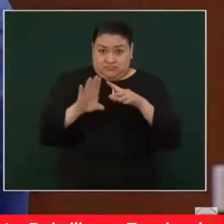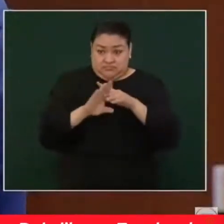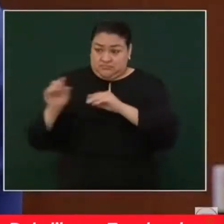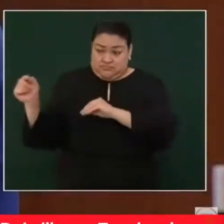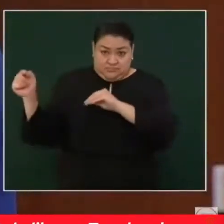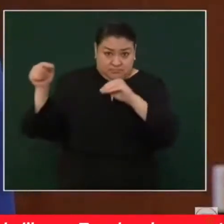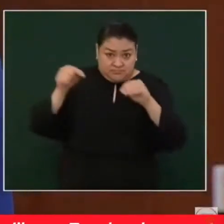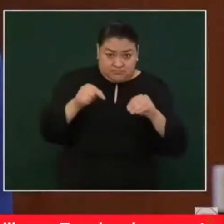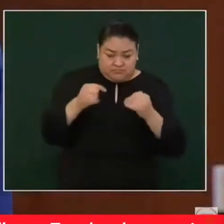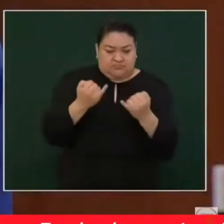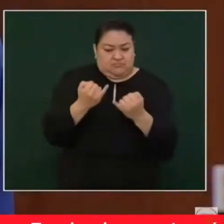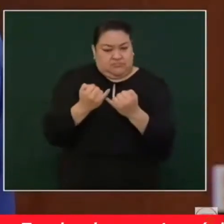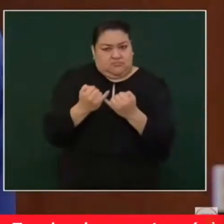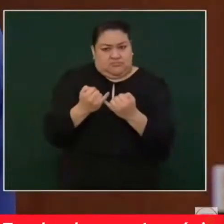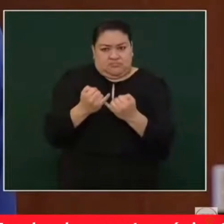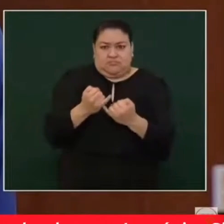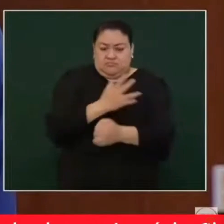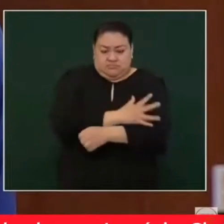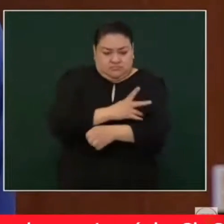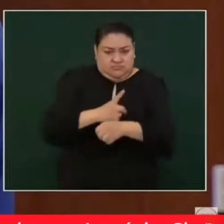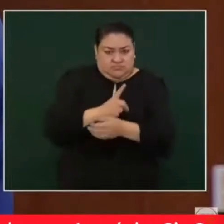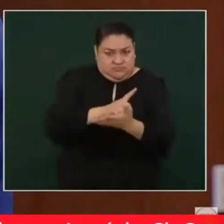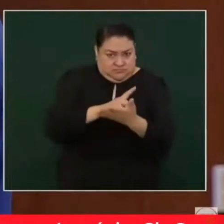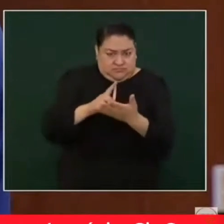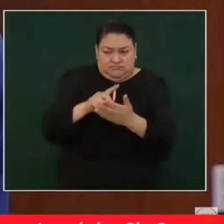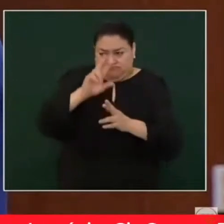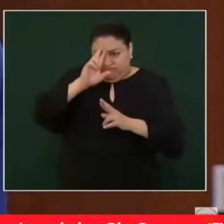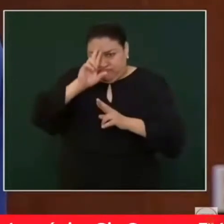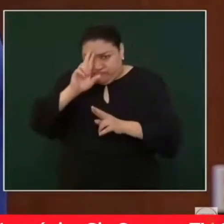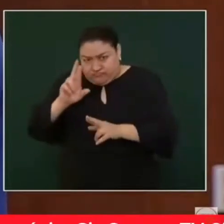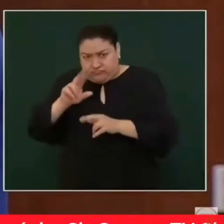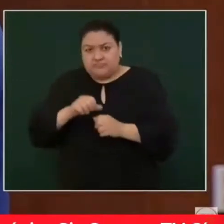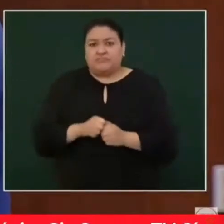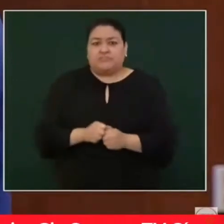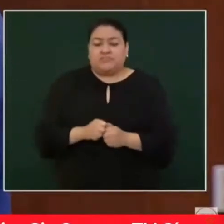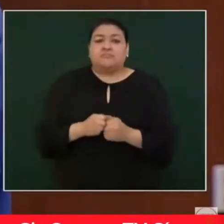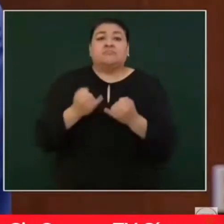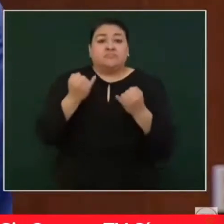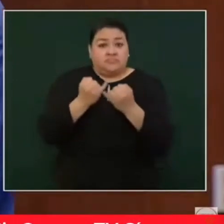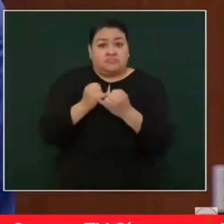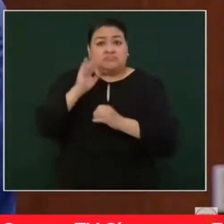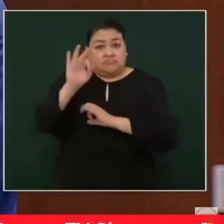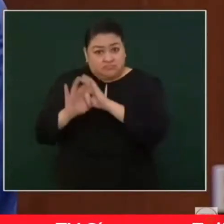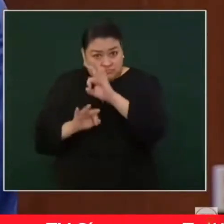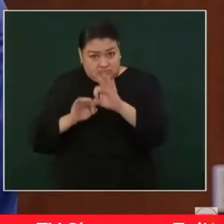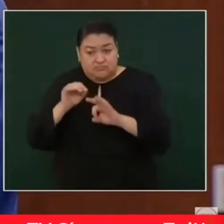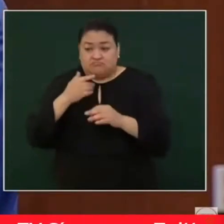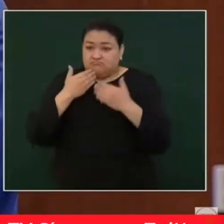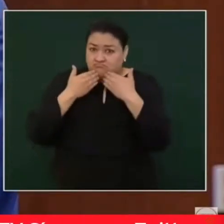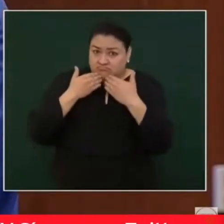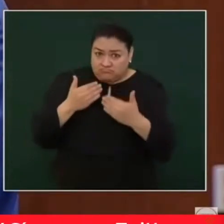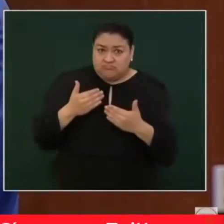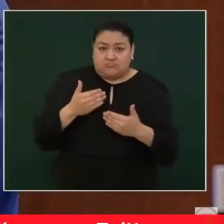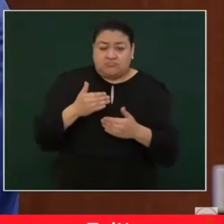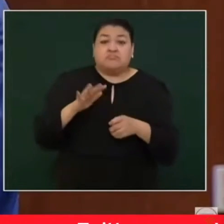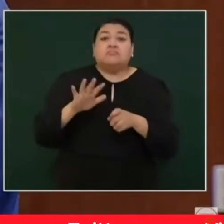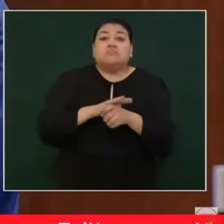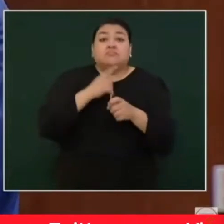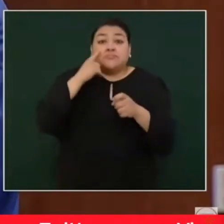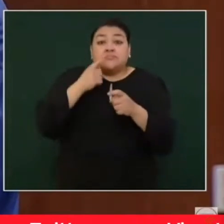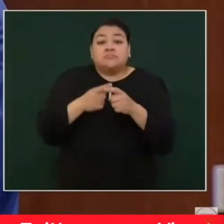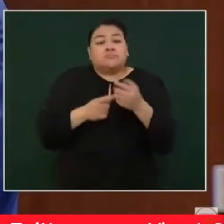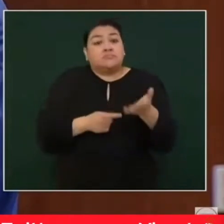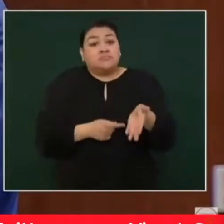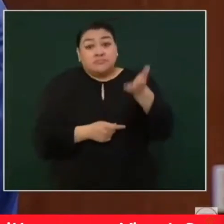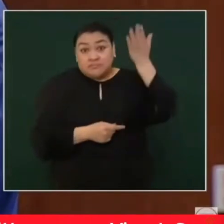con opciones, con alternativas que nunca se habían